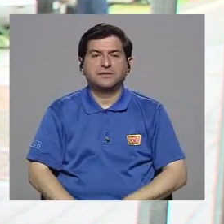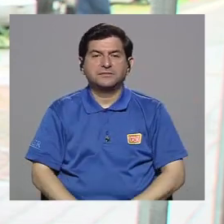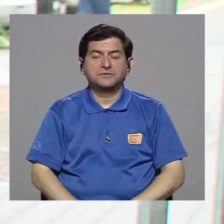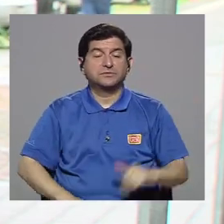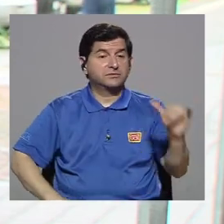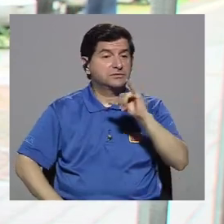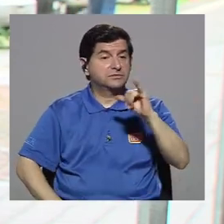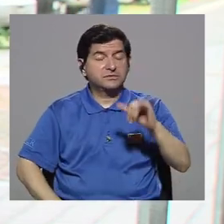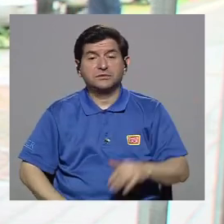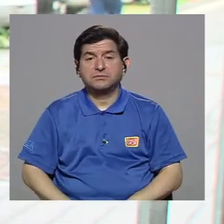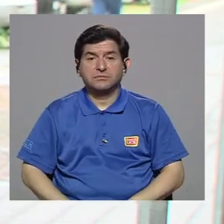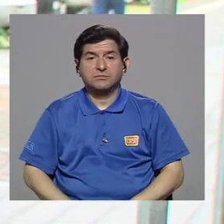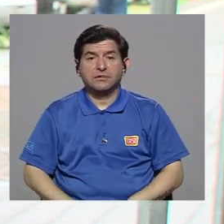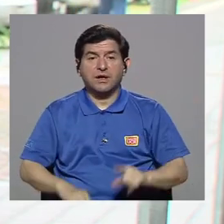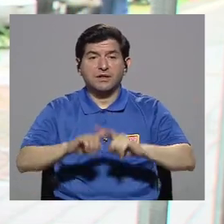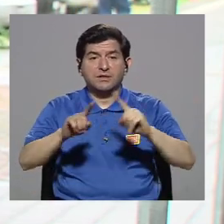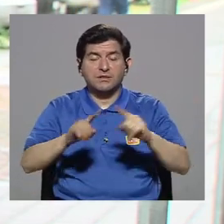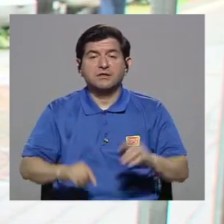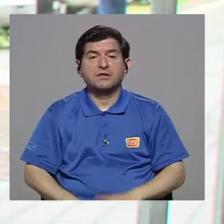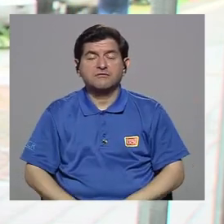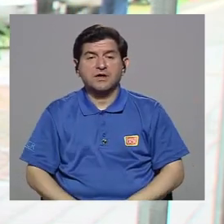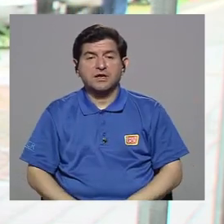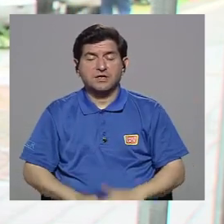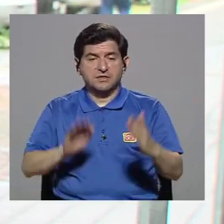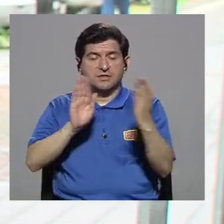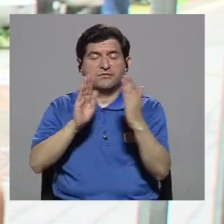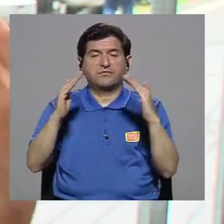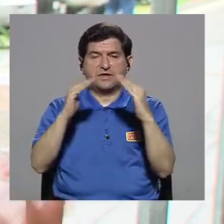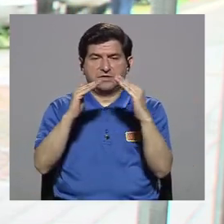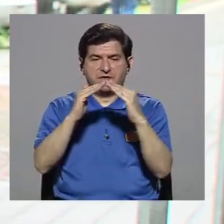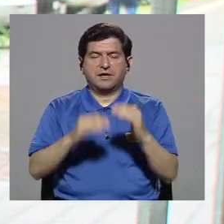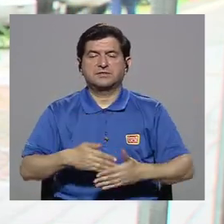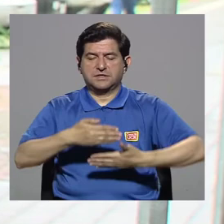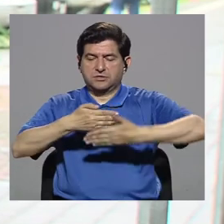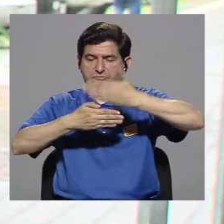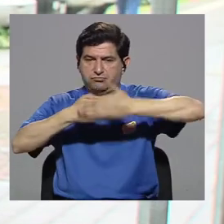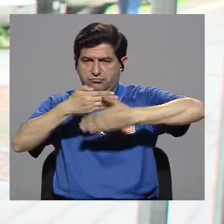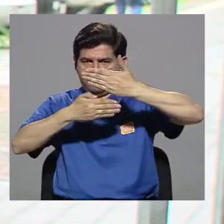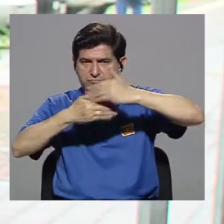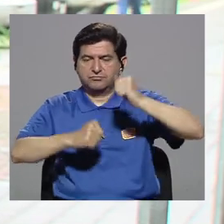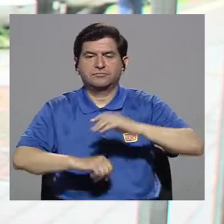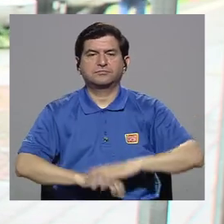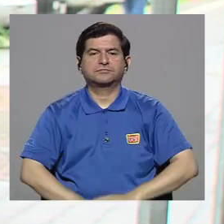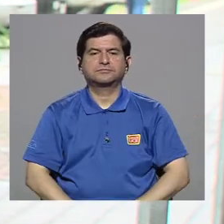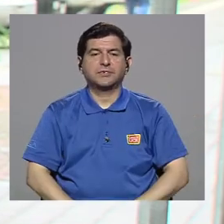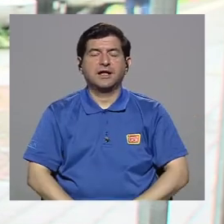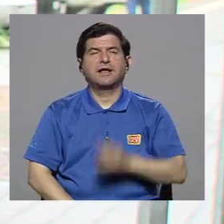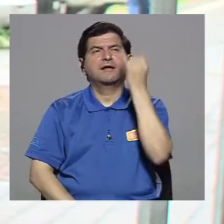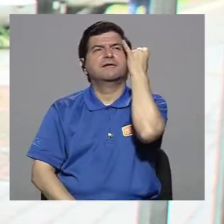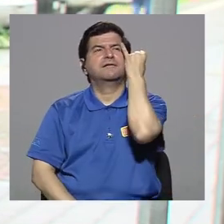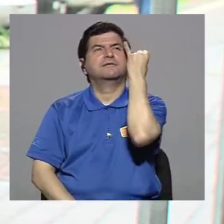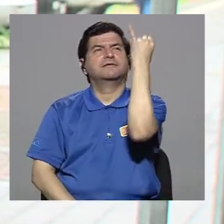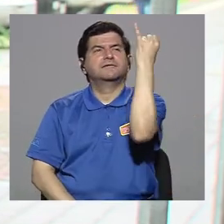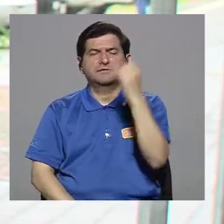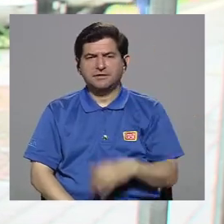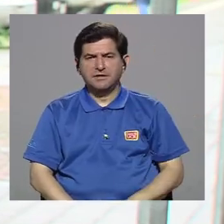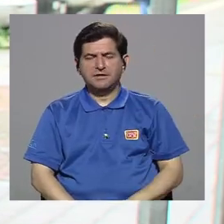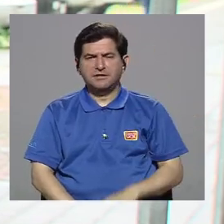espacios de las aceras, los espacios de los frentes de las casas, las fachadas. Entonces,